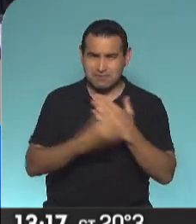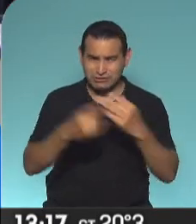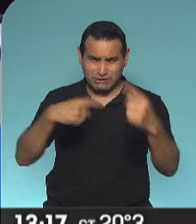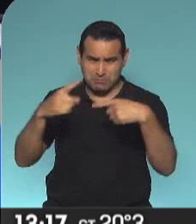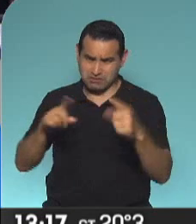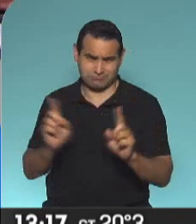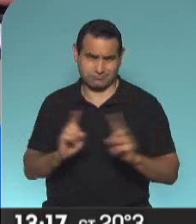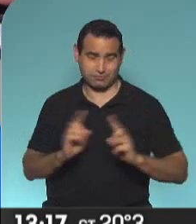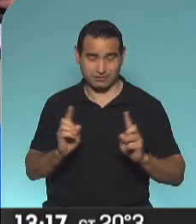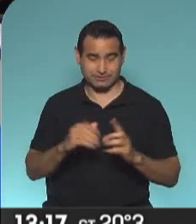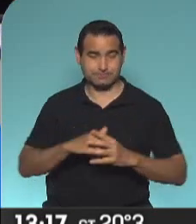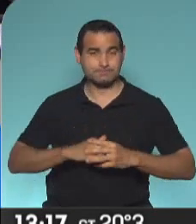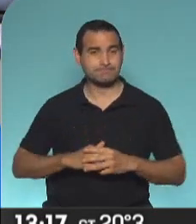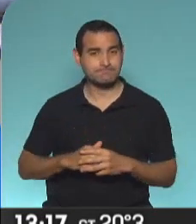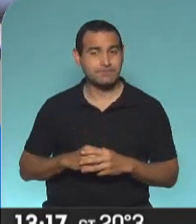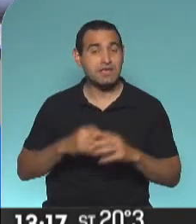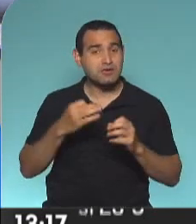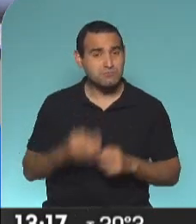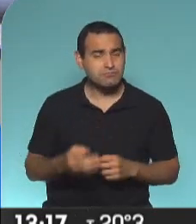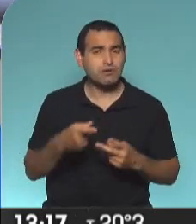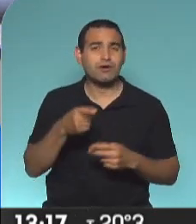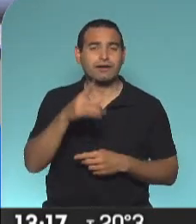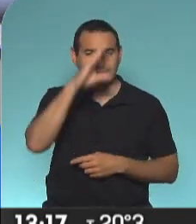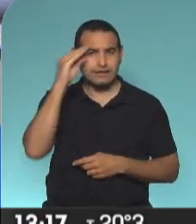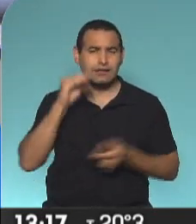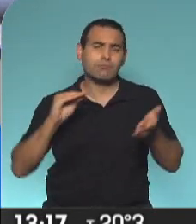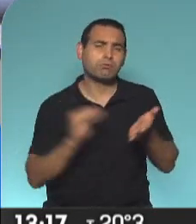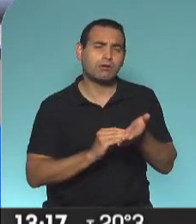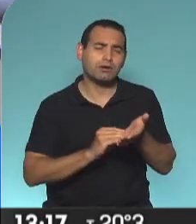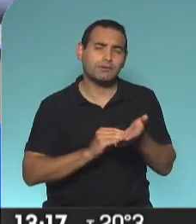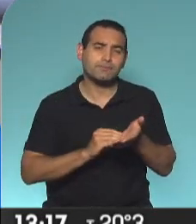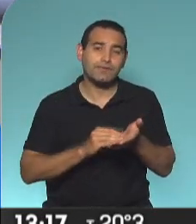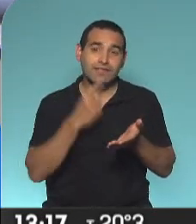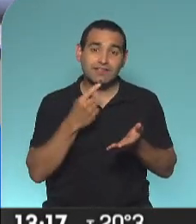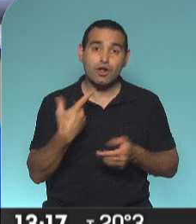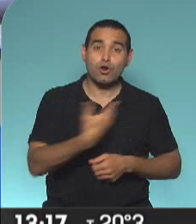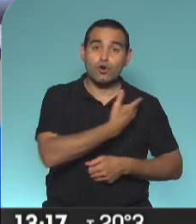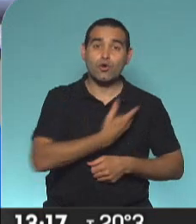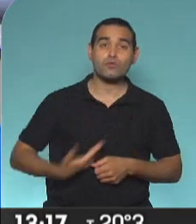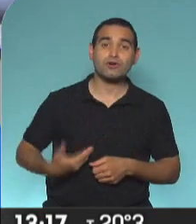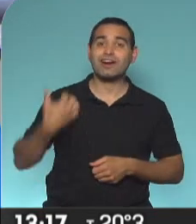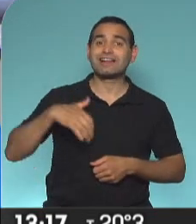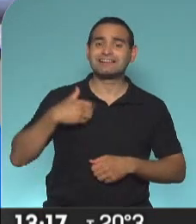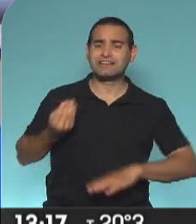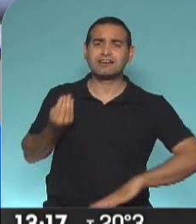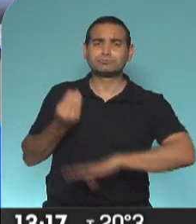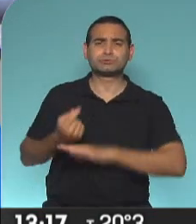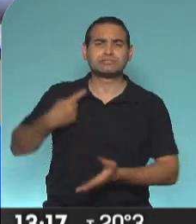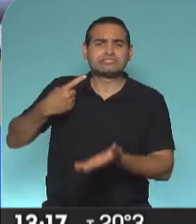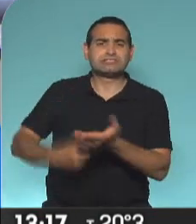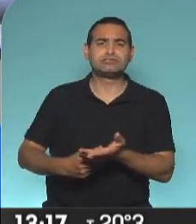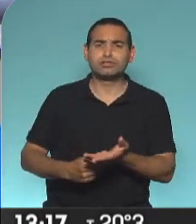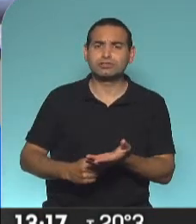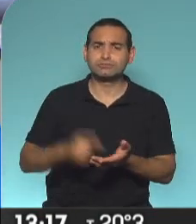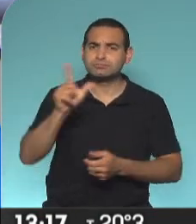gabinete. Y lo cierto es que también lo que dejó en claro Cristina Kirchner, que el que gobierna la República Argentina, el que toma las decisiones en la